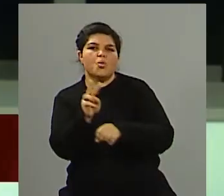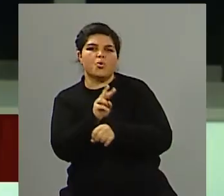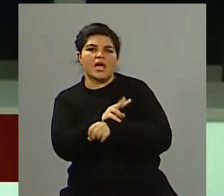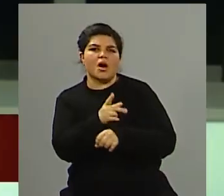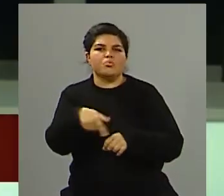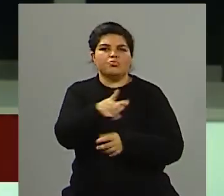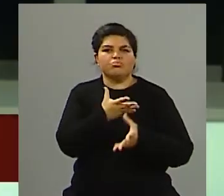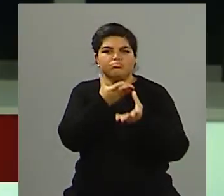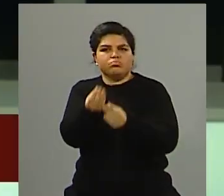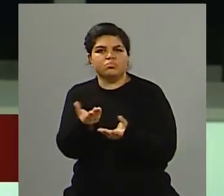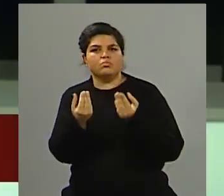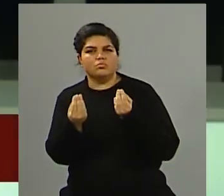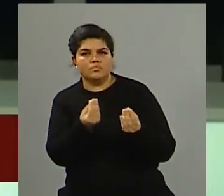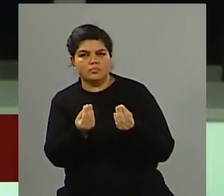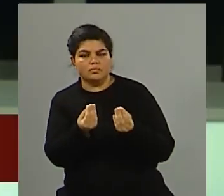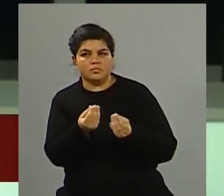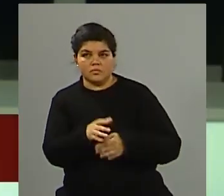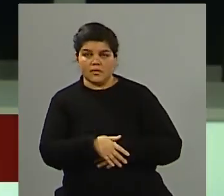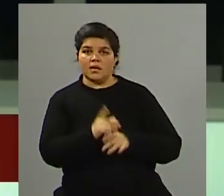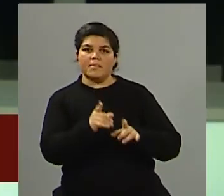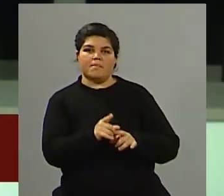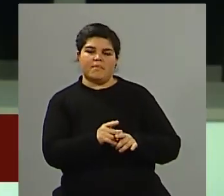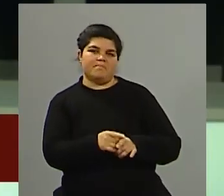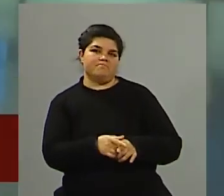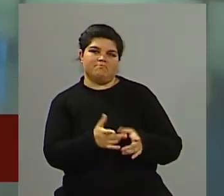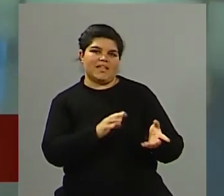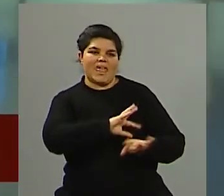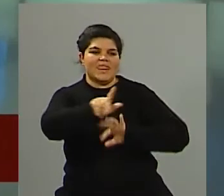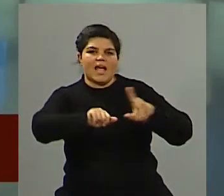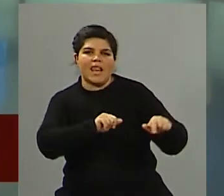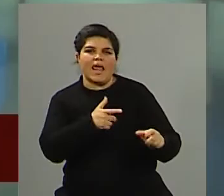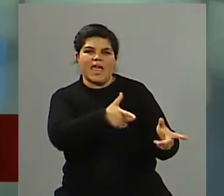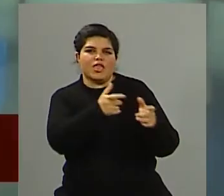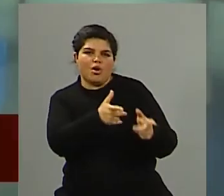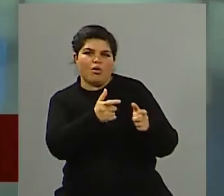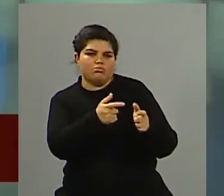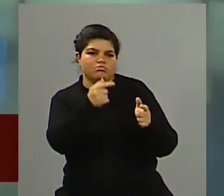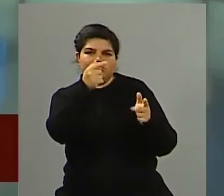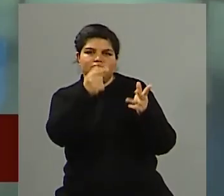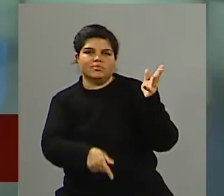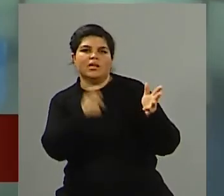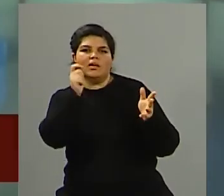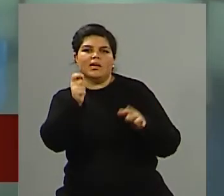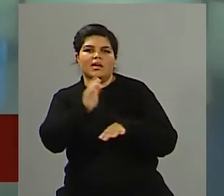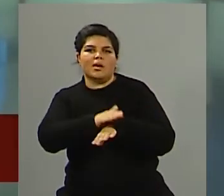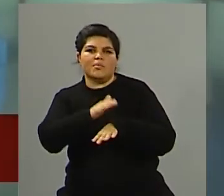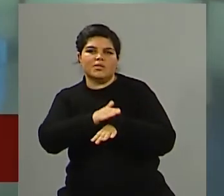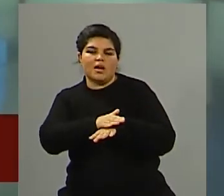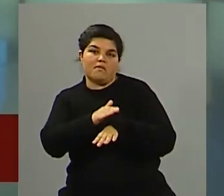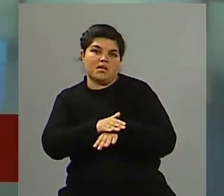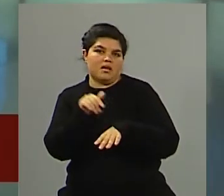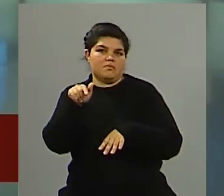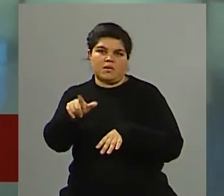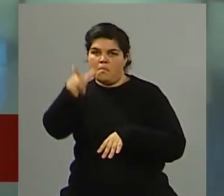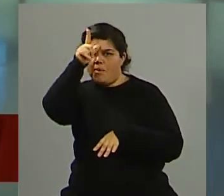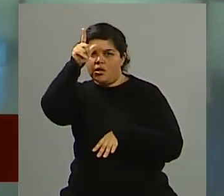responsabilidad del municipio no es represión del delito claramente es una competencia provincial destacando el Ministerio de Seguridad de la provincia de la provincia de Mendoza